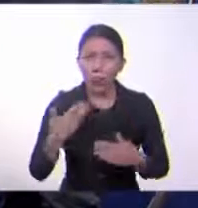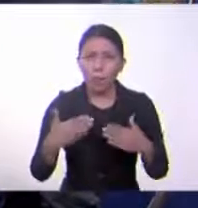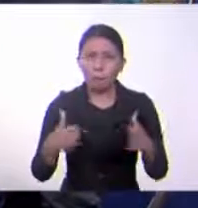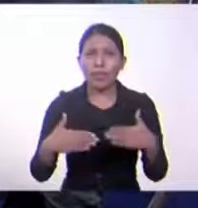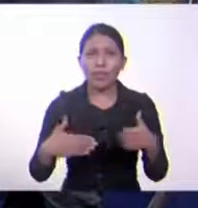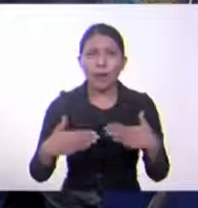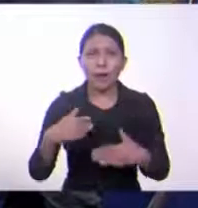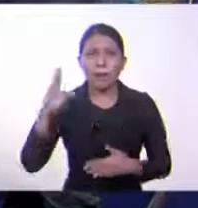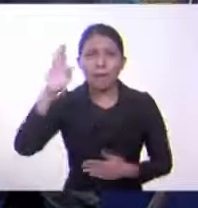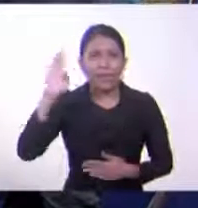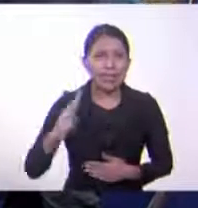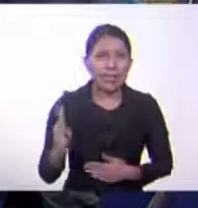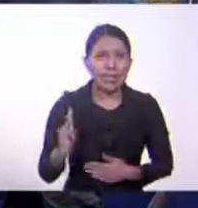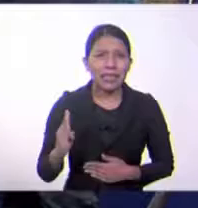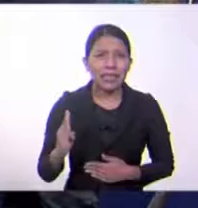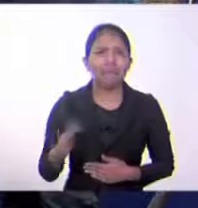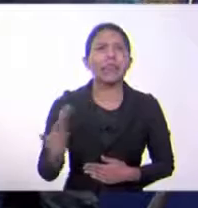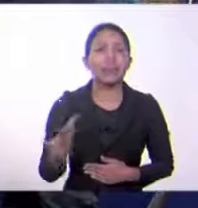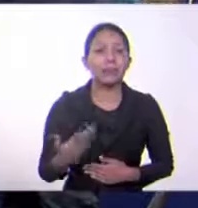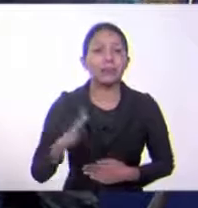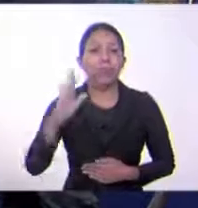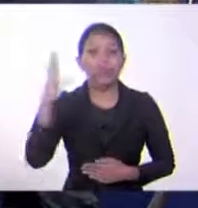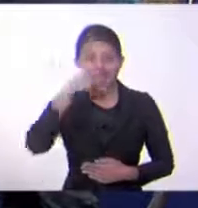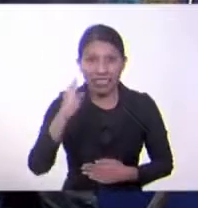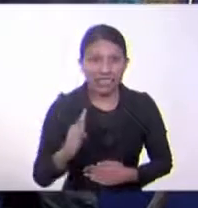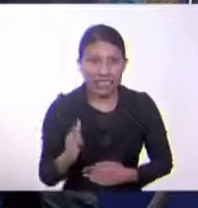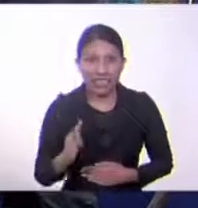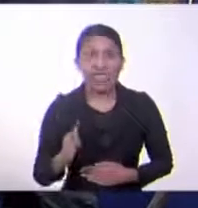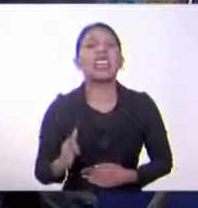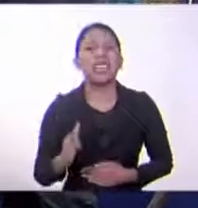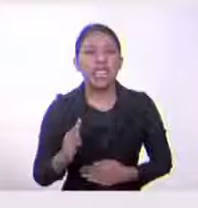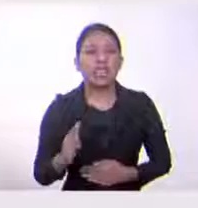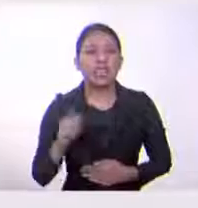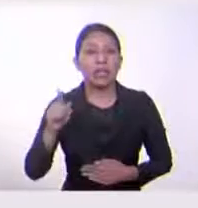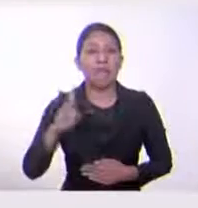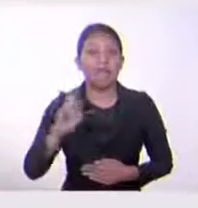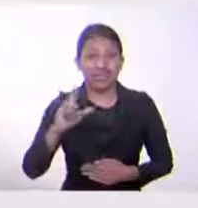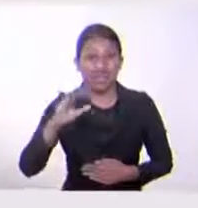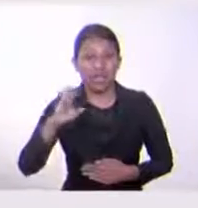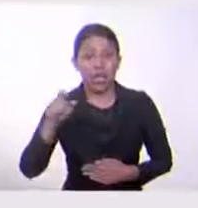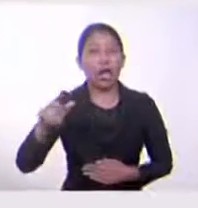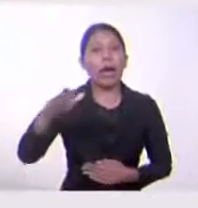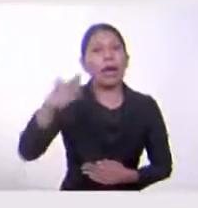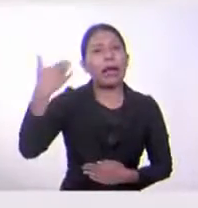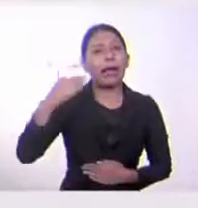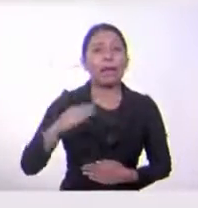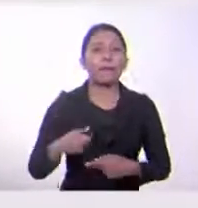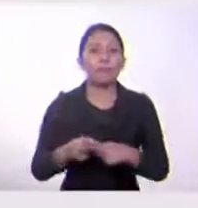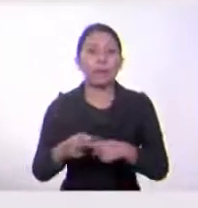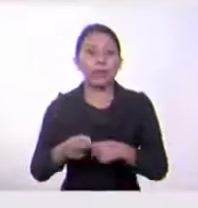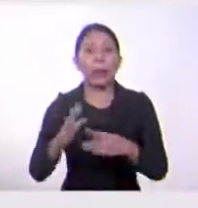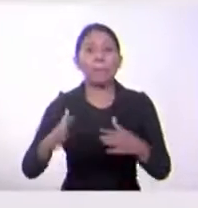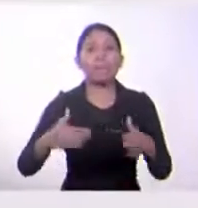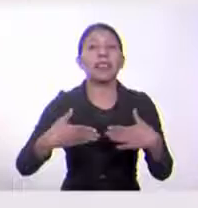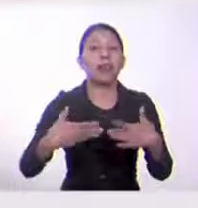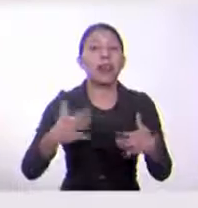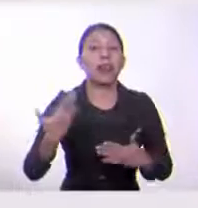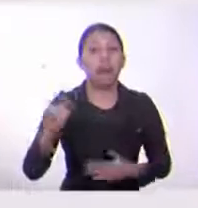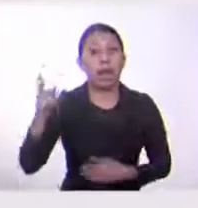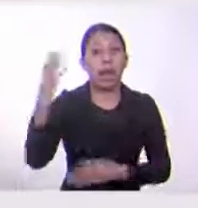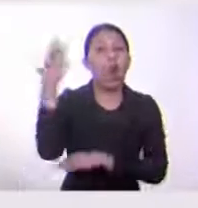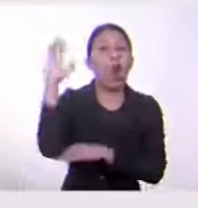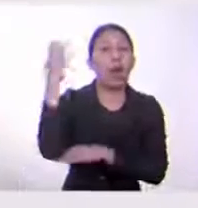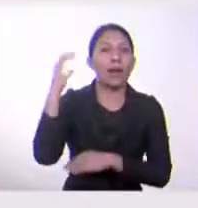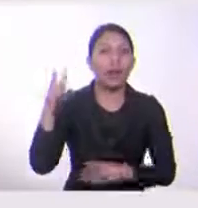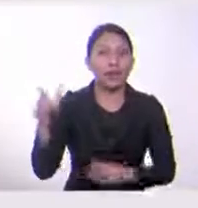Belice. Rápidamente. Rápidamente te digo, Belice en ese momento era una colonia británica y Panamá pertenecía a la Gran Colombia. Entonces,